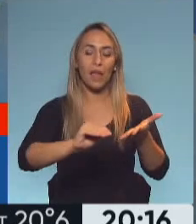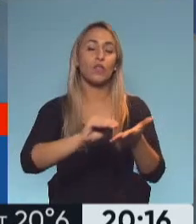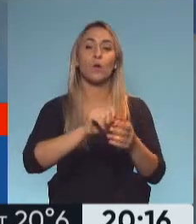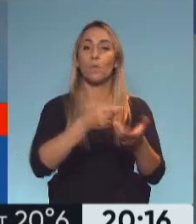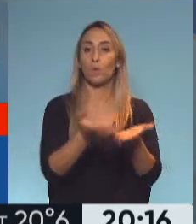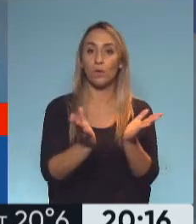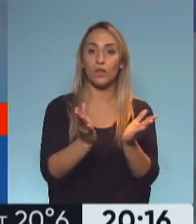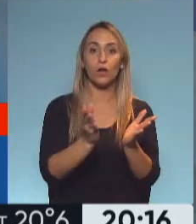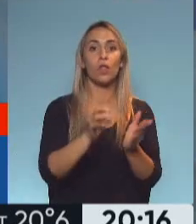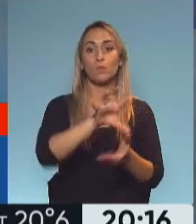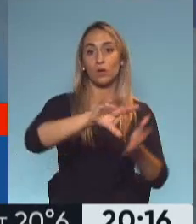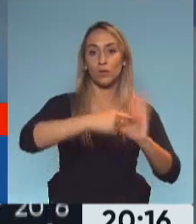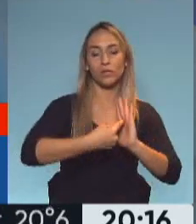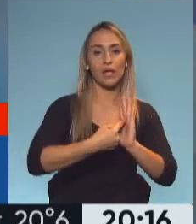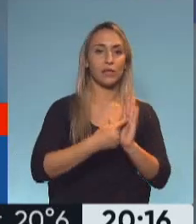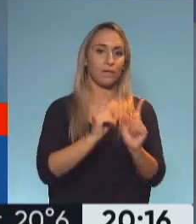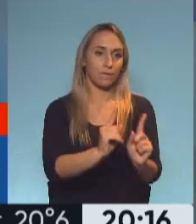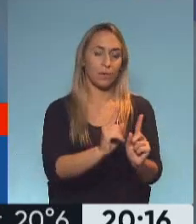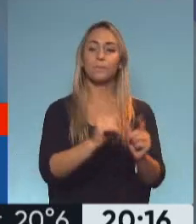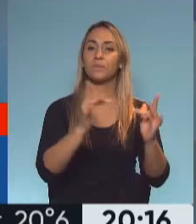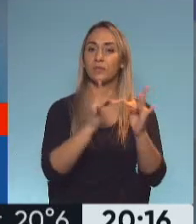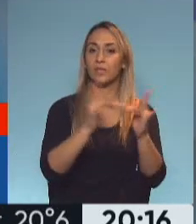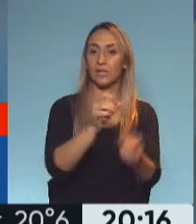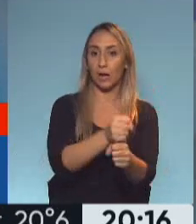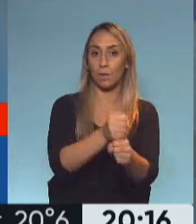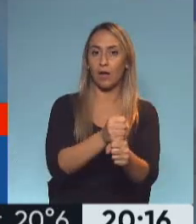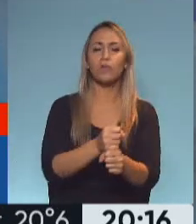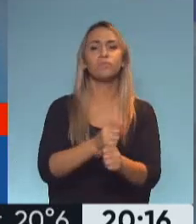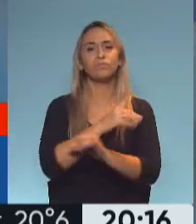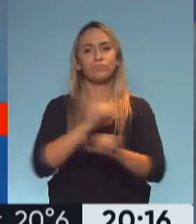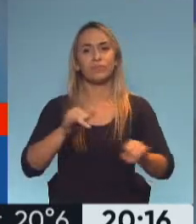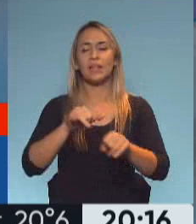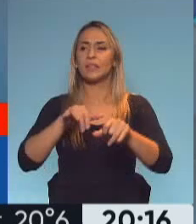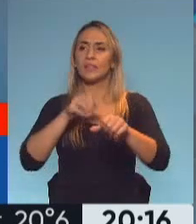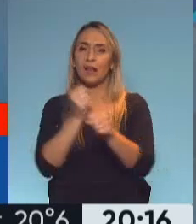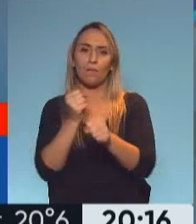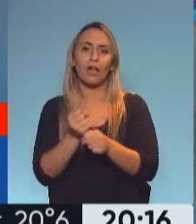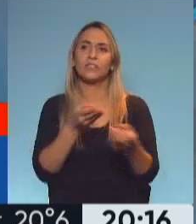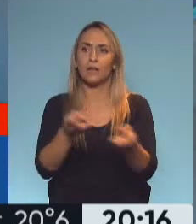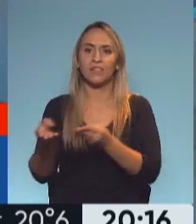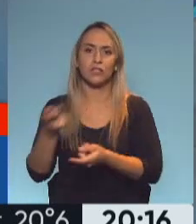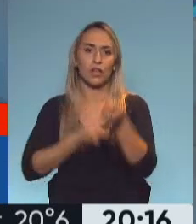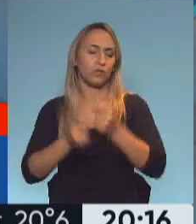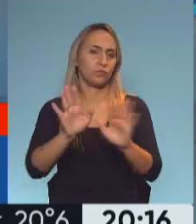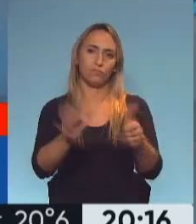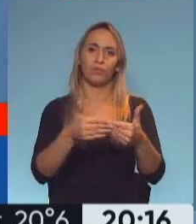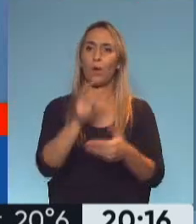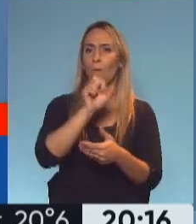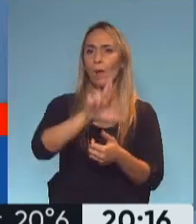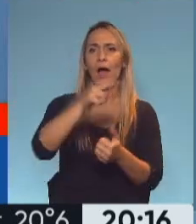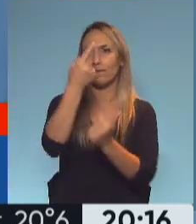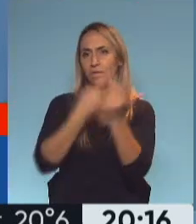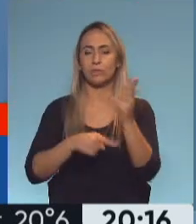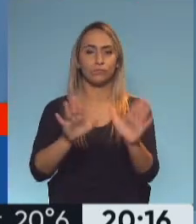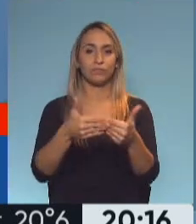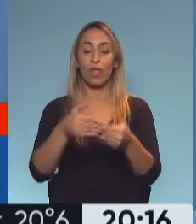Pública Provincial, que fueron establecer un cierre de las actividades de servicios comerciales, bares, etcétera,